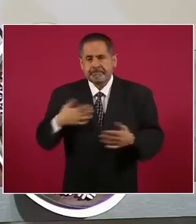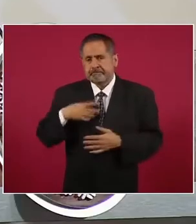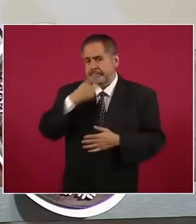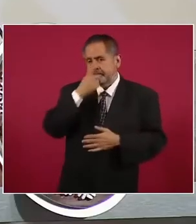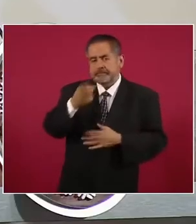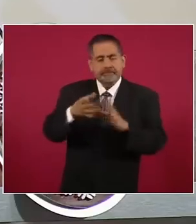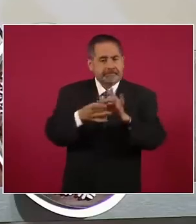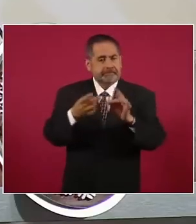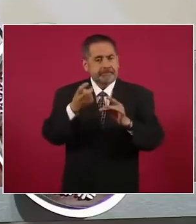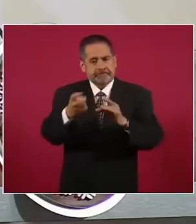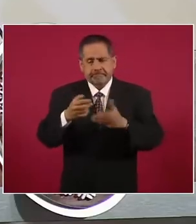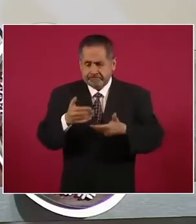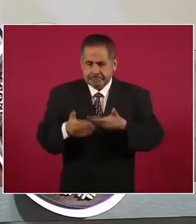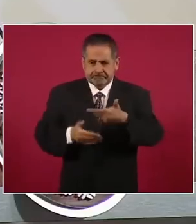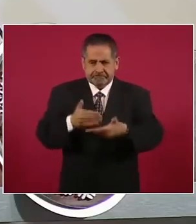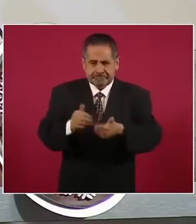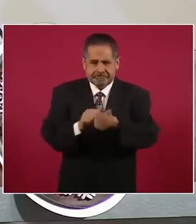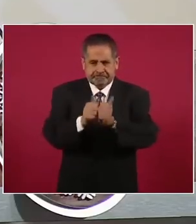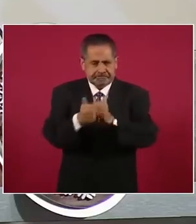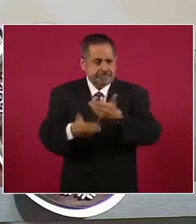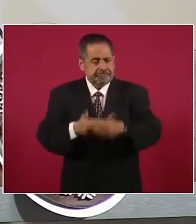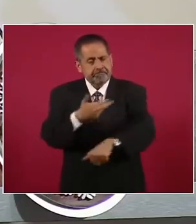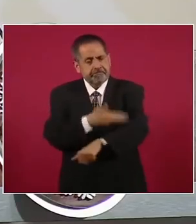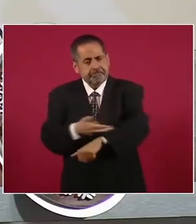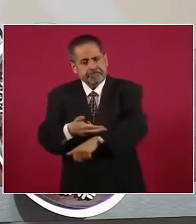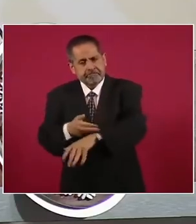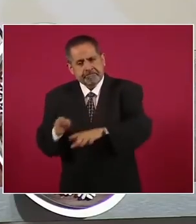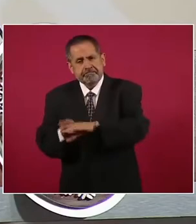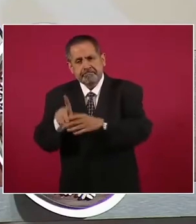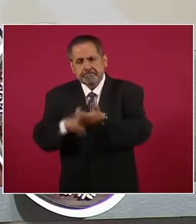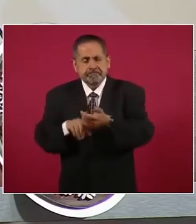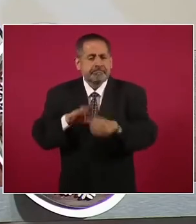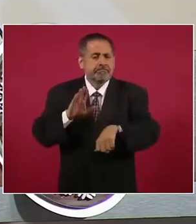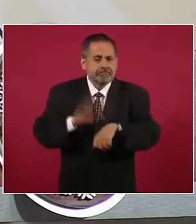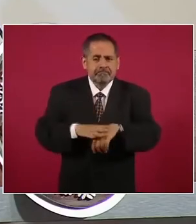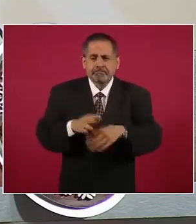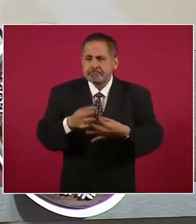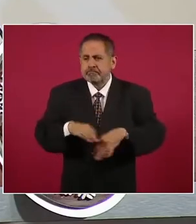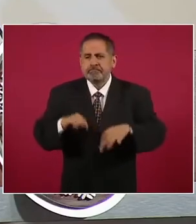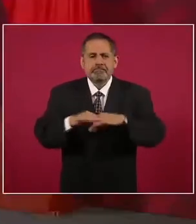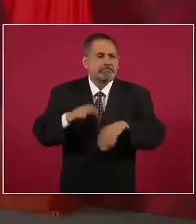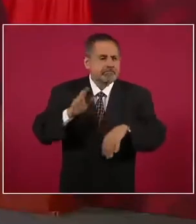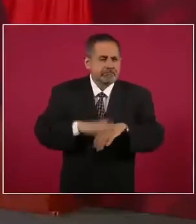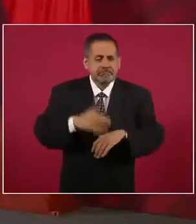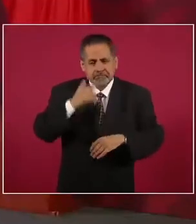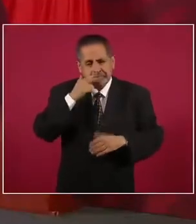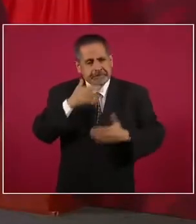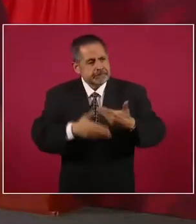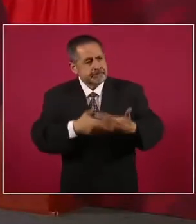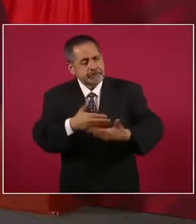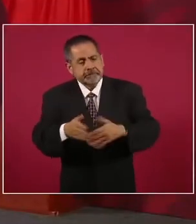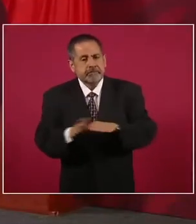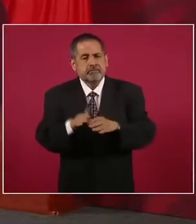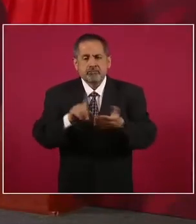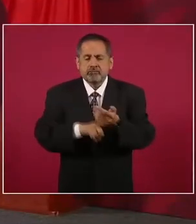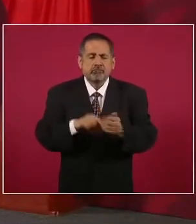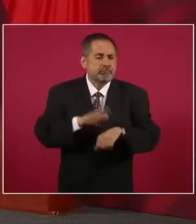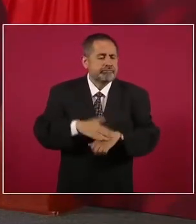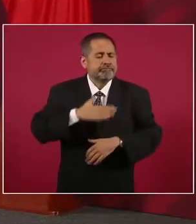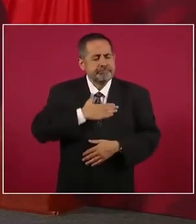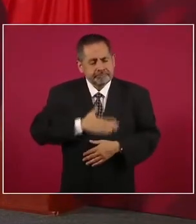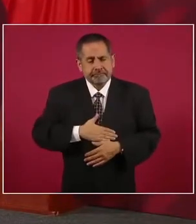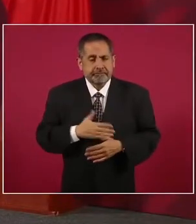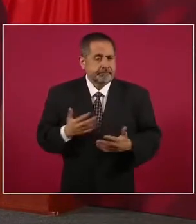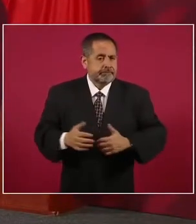estas avanzamos en la construcción de una sociedad más humanitaria, igualitaria y justa.